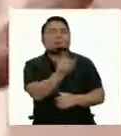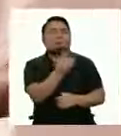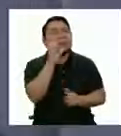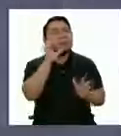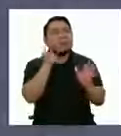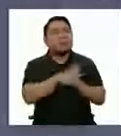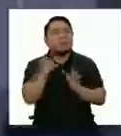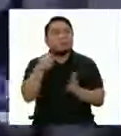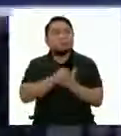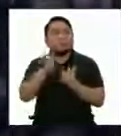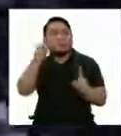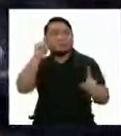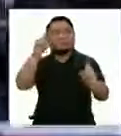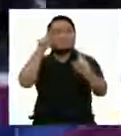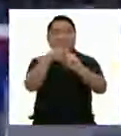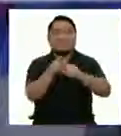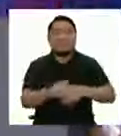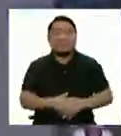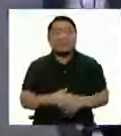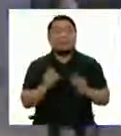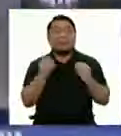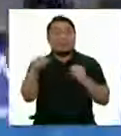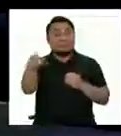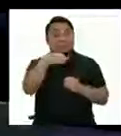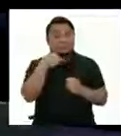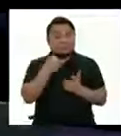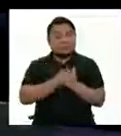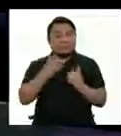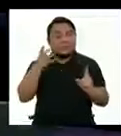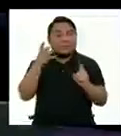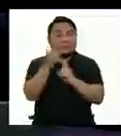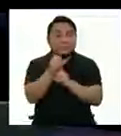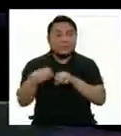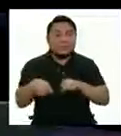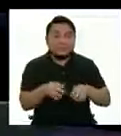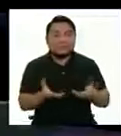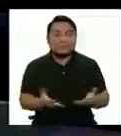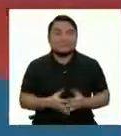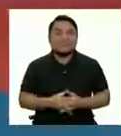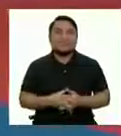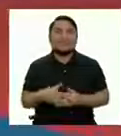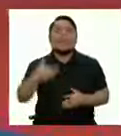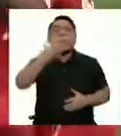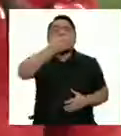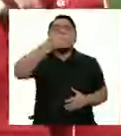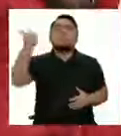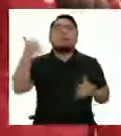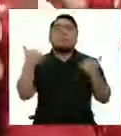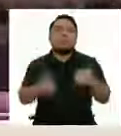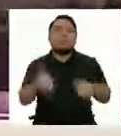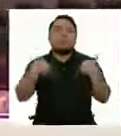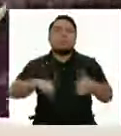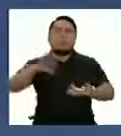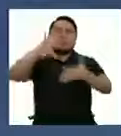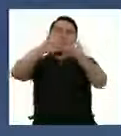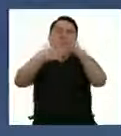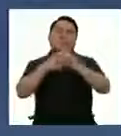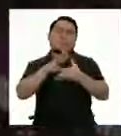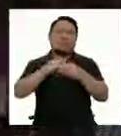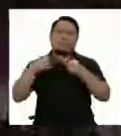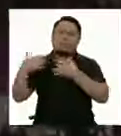nuestra meta Porque si logramos hacer Los más grandes Juegos Panamericanos de la historia